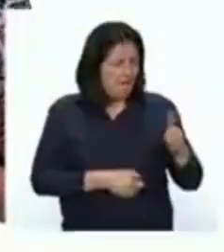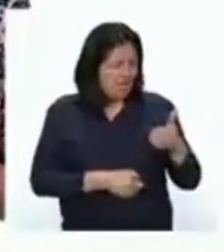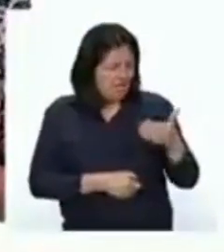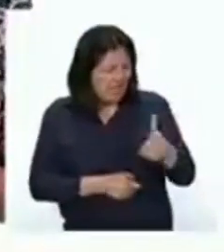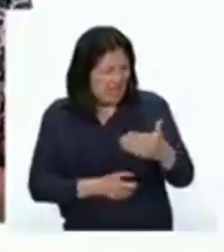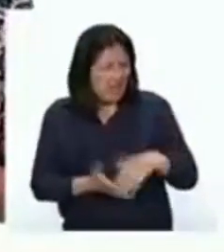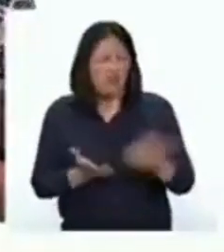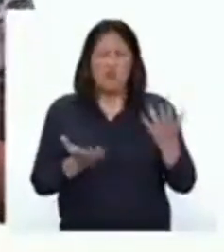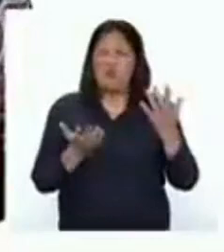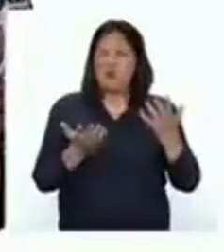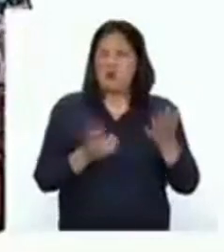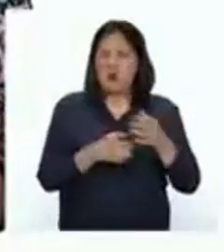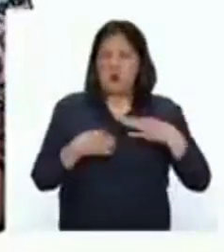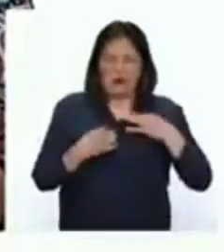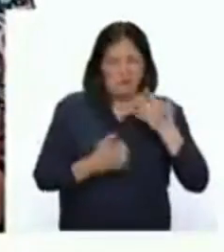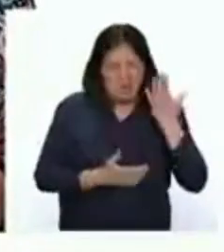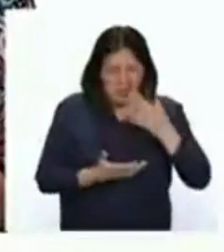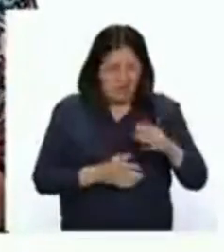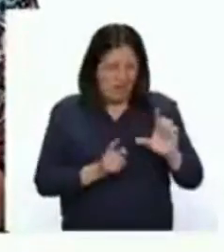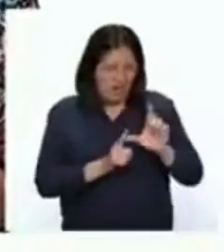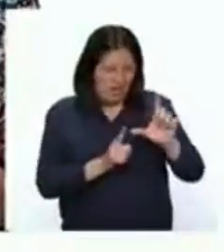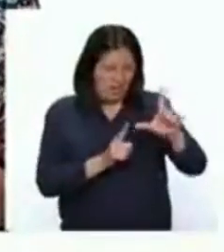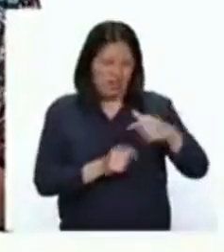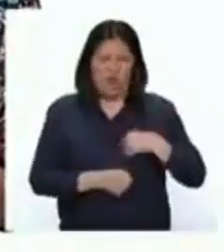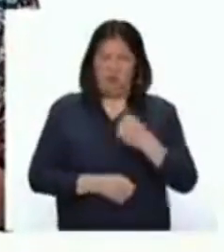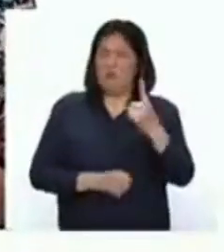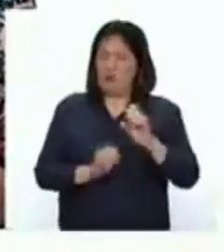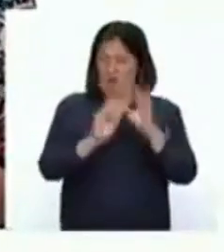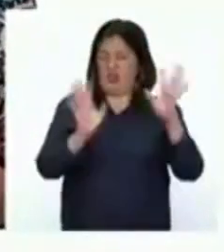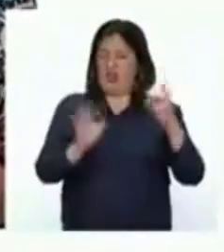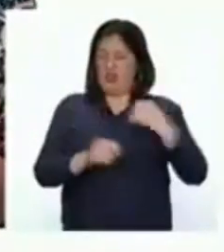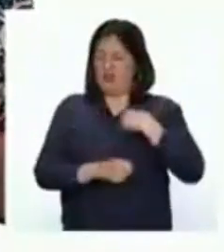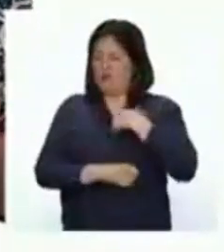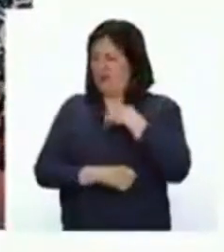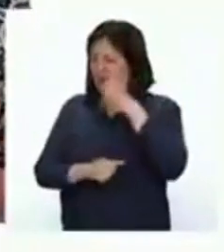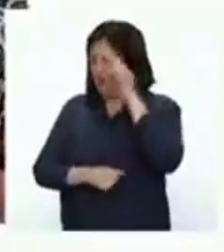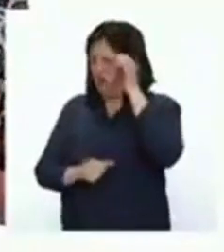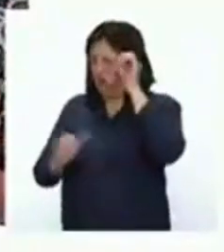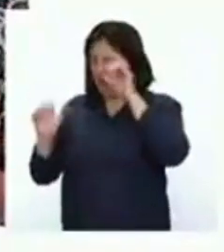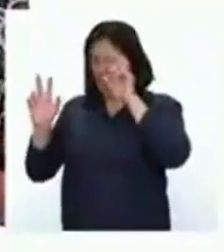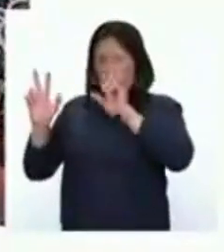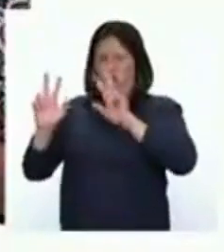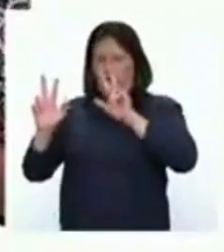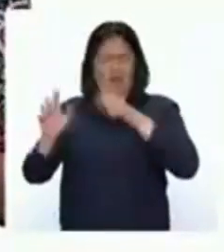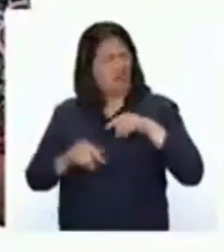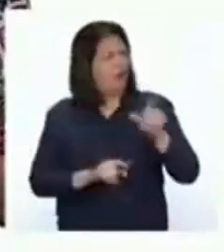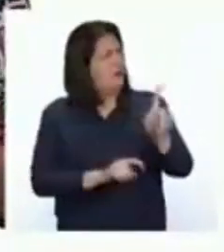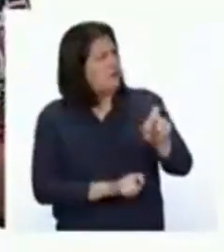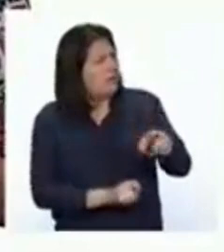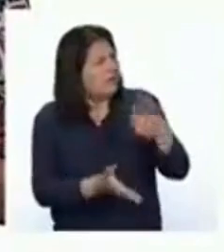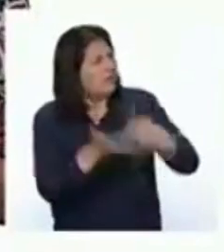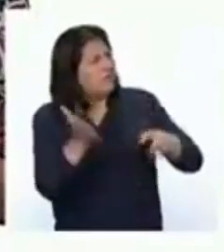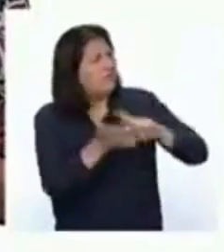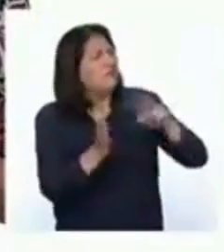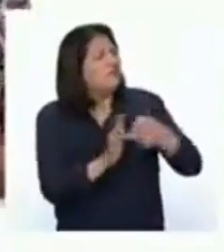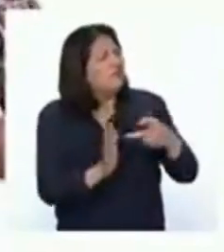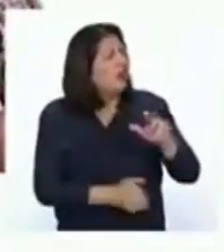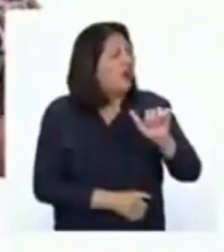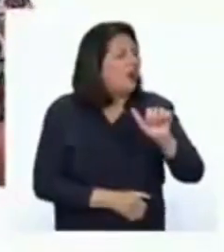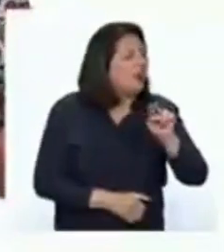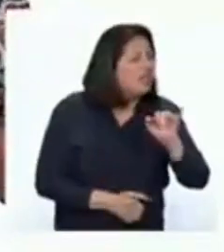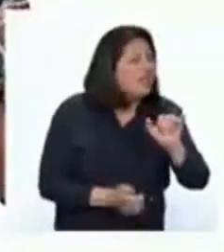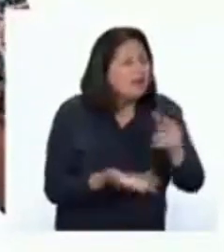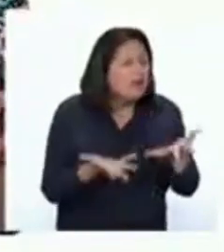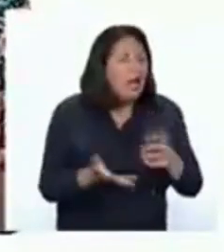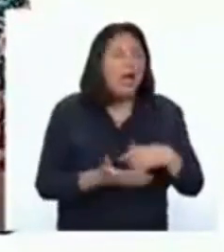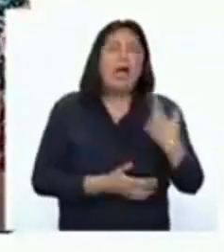oscura y lentejitas. Un día, muy confundida, yo le pregunté a Teresa qué es la anemia. Entonces, ella me respondió